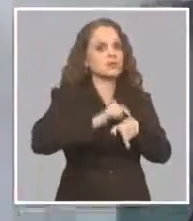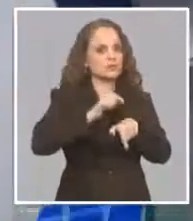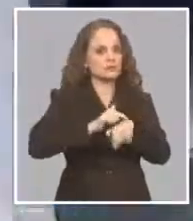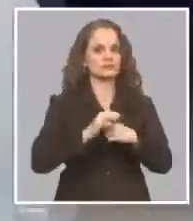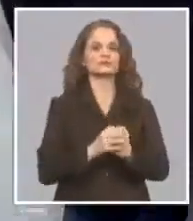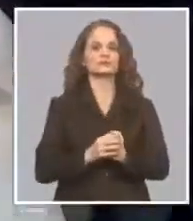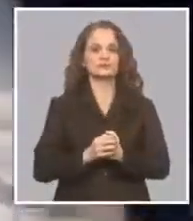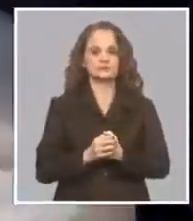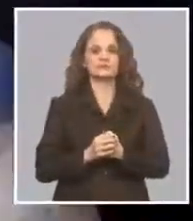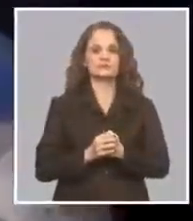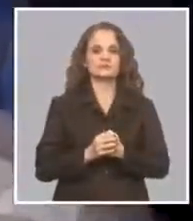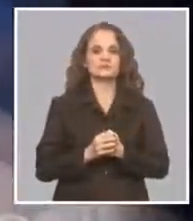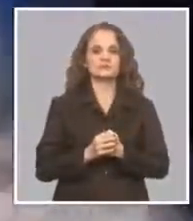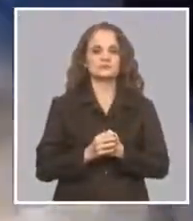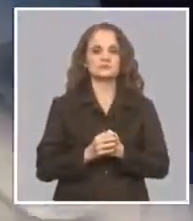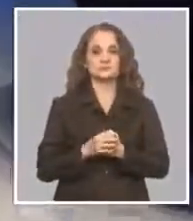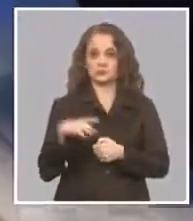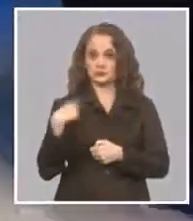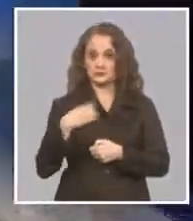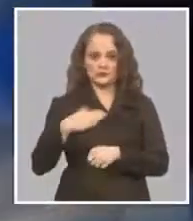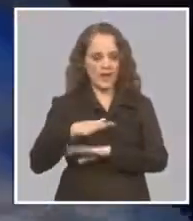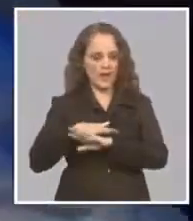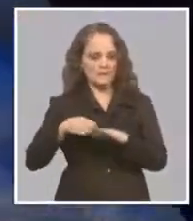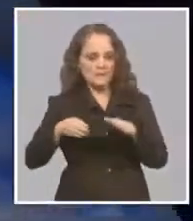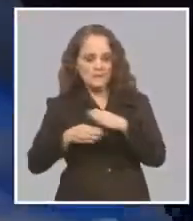Nosotros desde aquí entramos, entramos montando placas